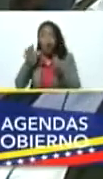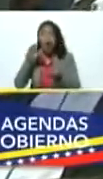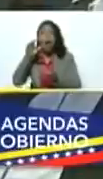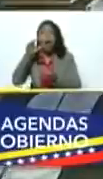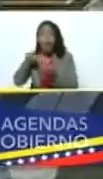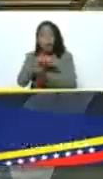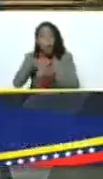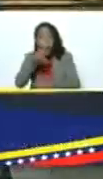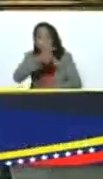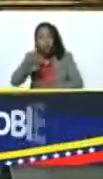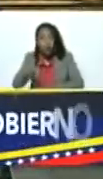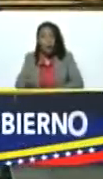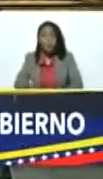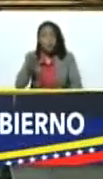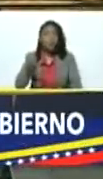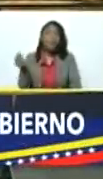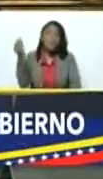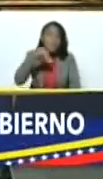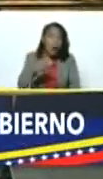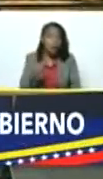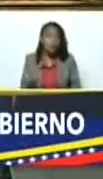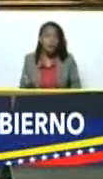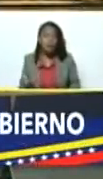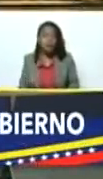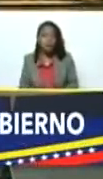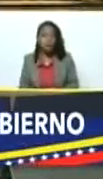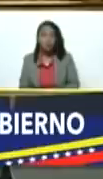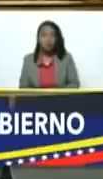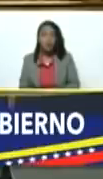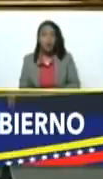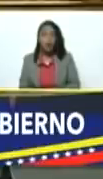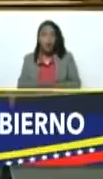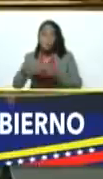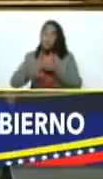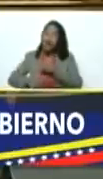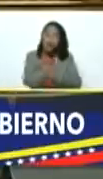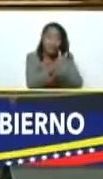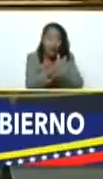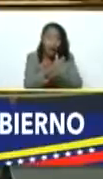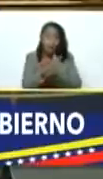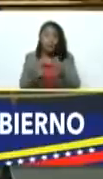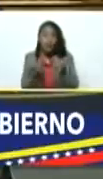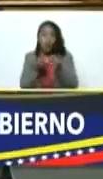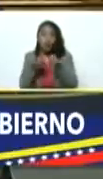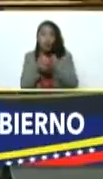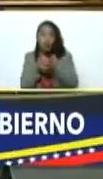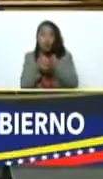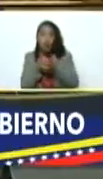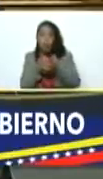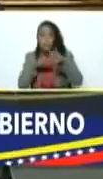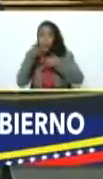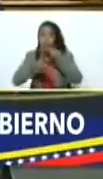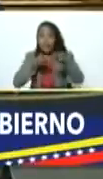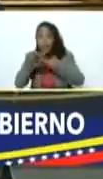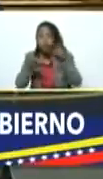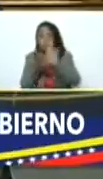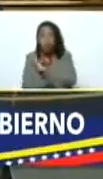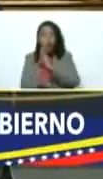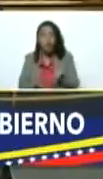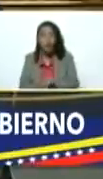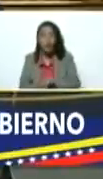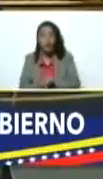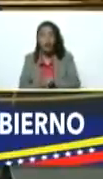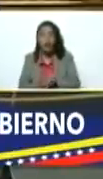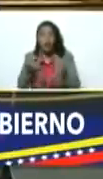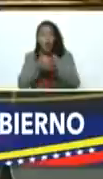gente es lo más importante más allá de la militancia partidista la militancia